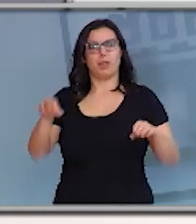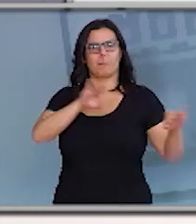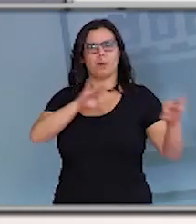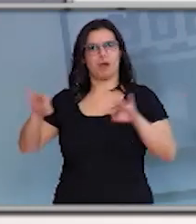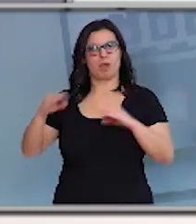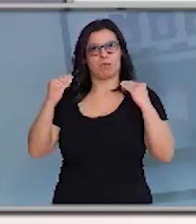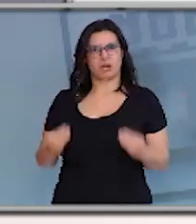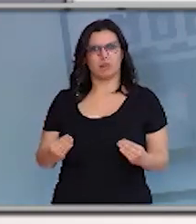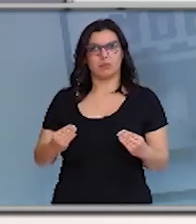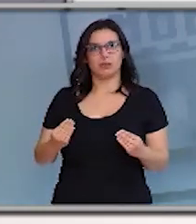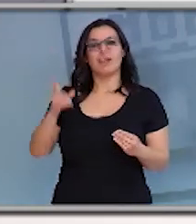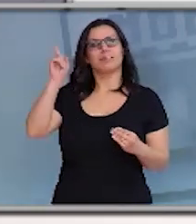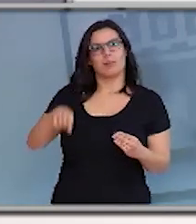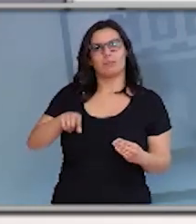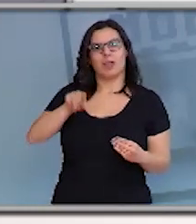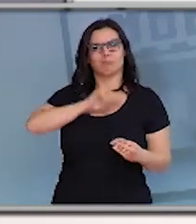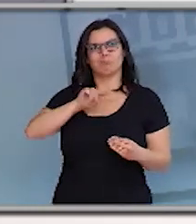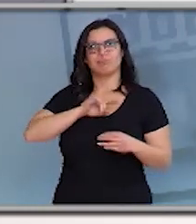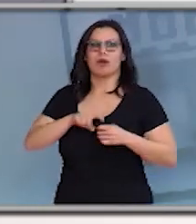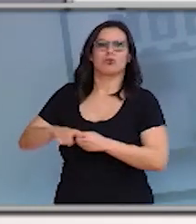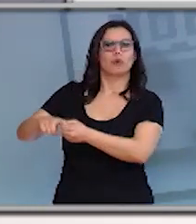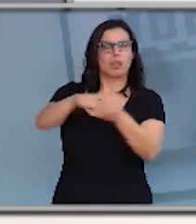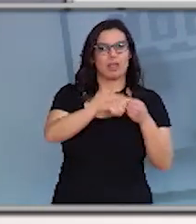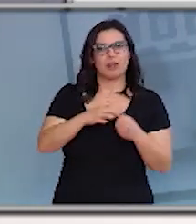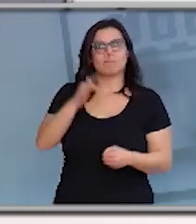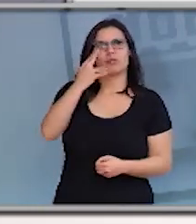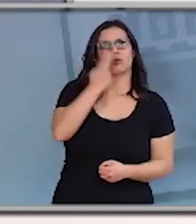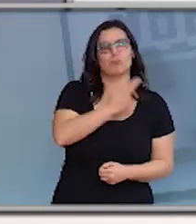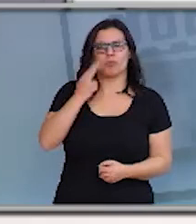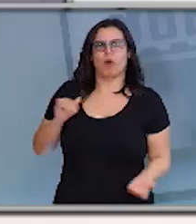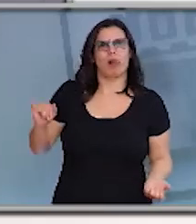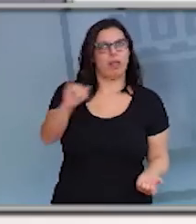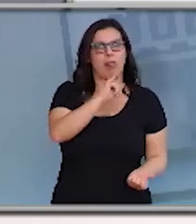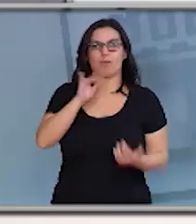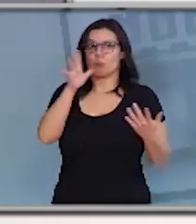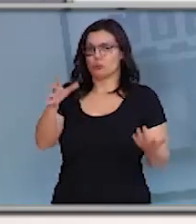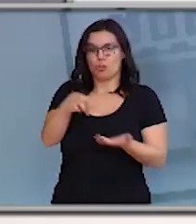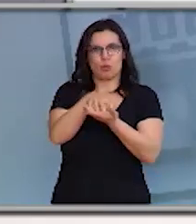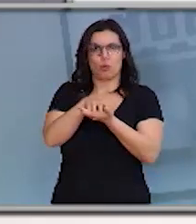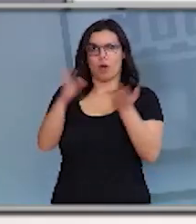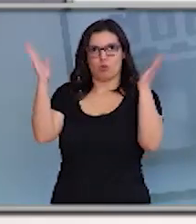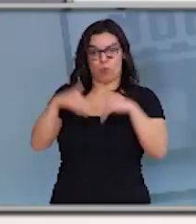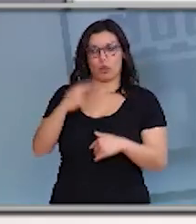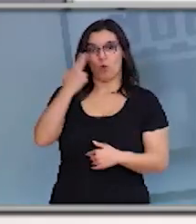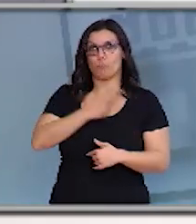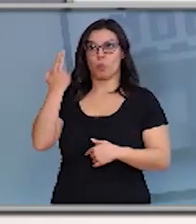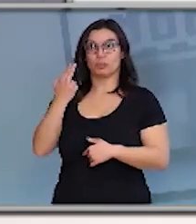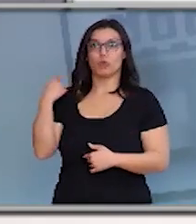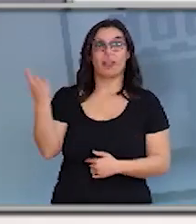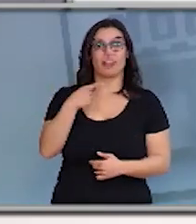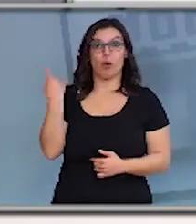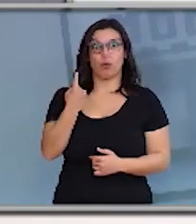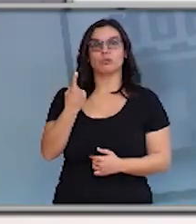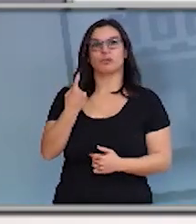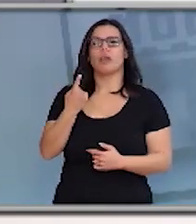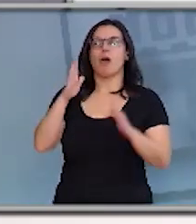tamén unha sociedade solidaria e comprometida. Por iso, non me cabe a menor dúda que este compromiso comun nos permitirá,